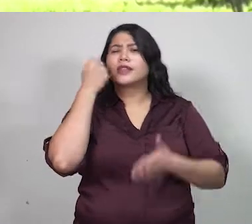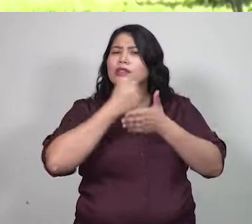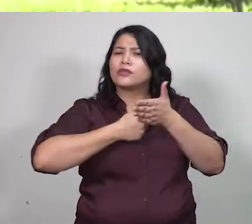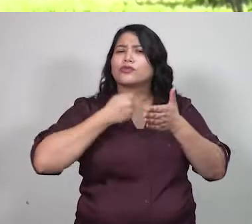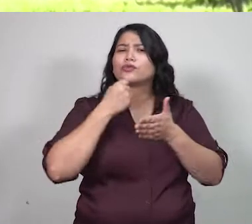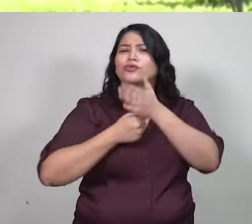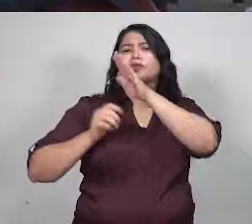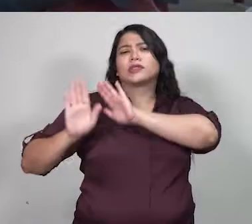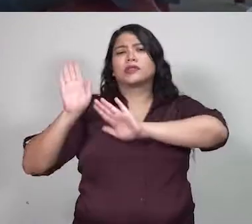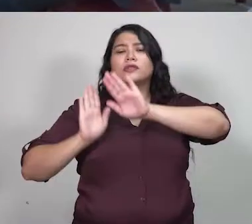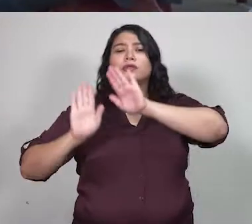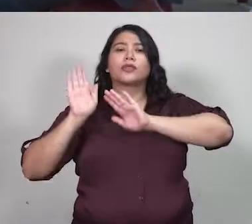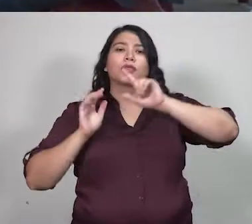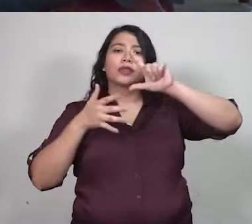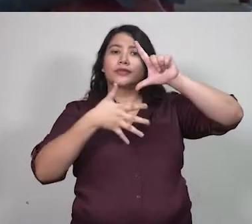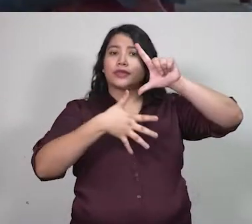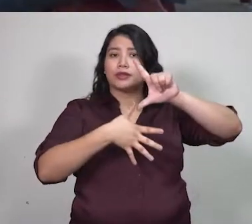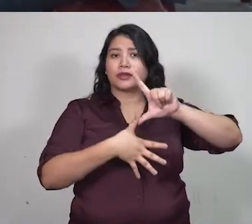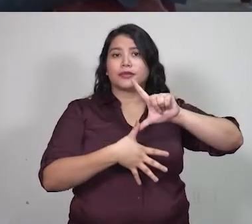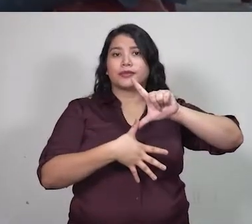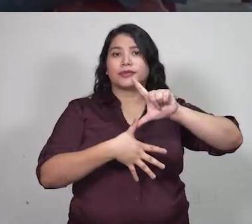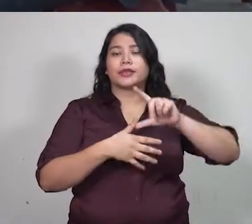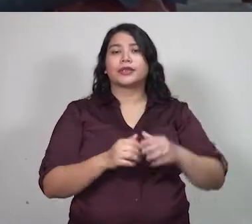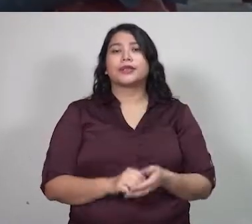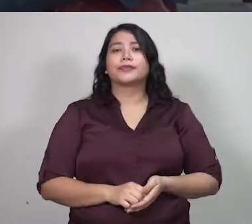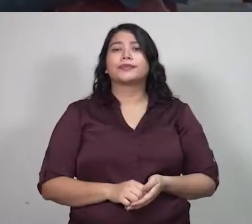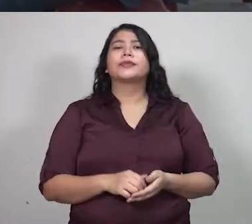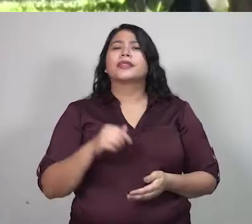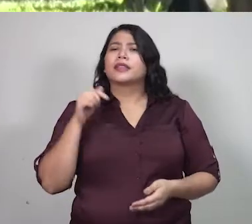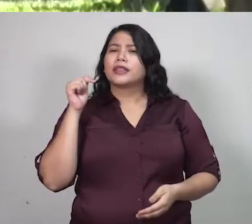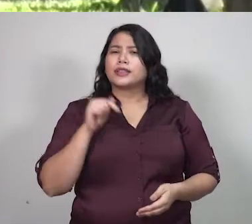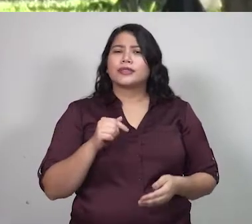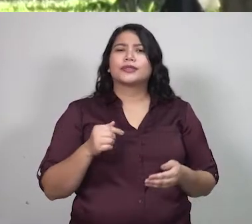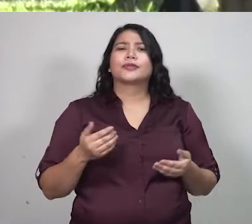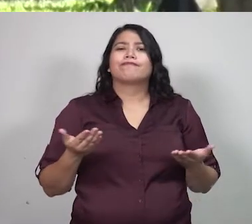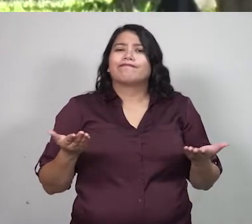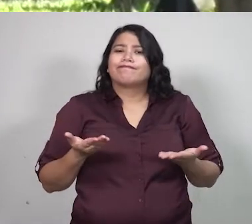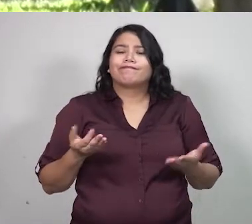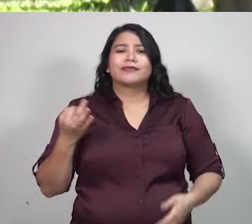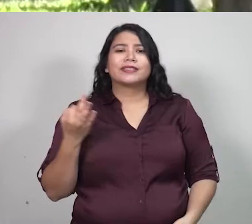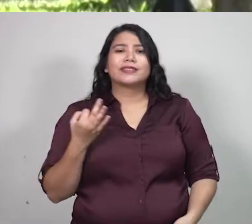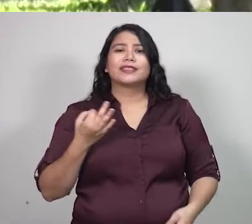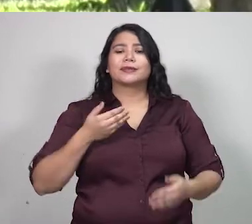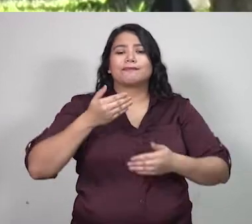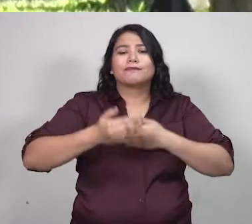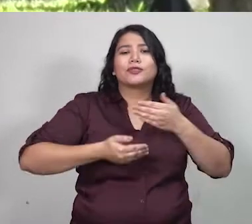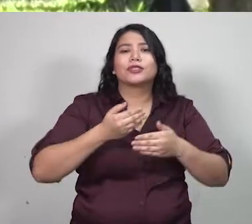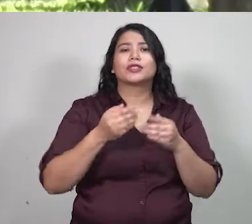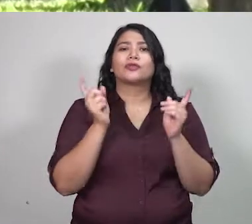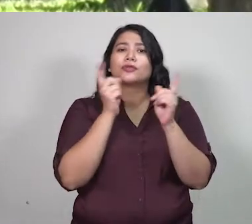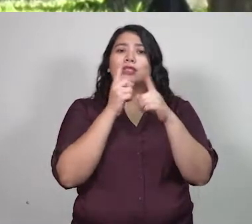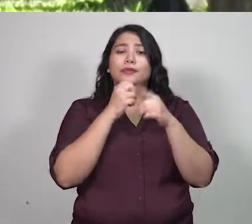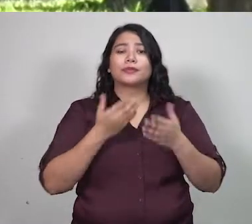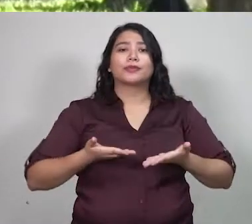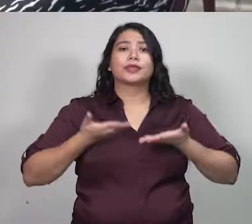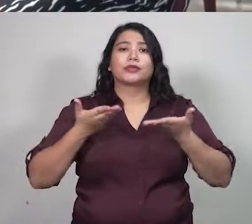reconoció las luchas históricas de las Naciones Hermanas de Latinoamérica y que establecieron la necesidad de impulsar procesos de